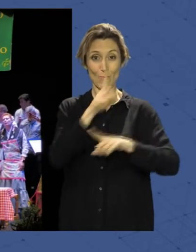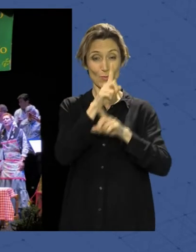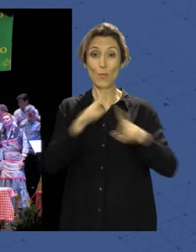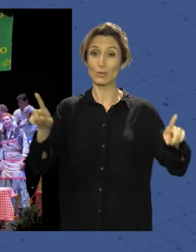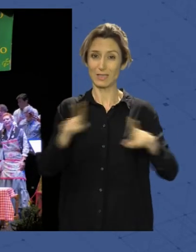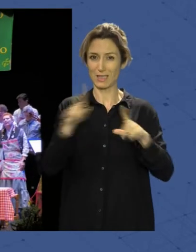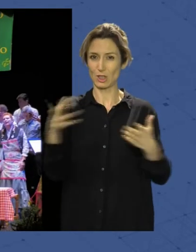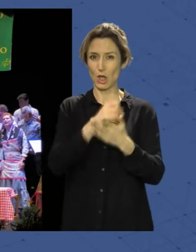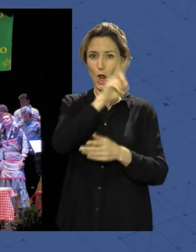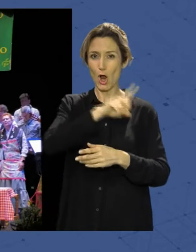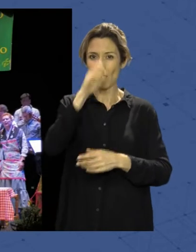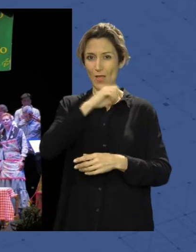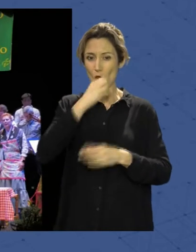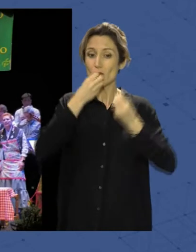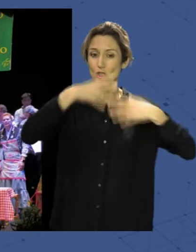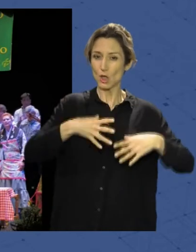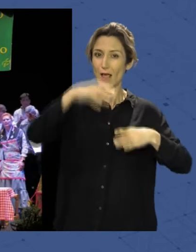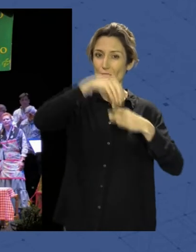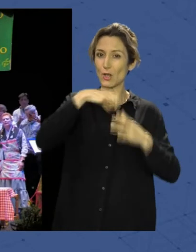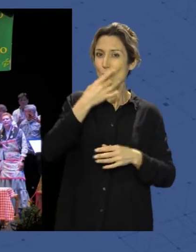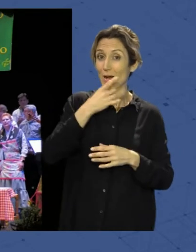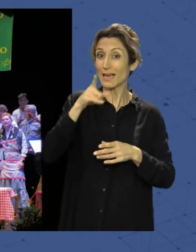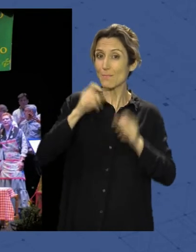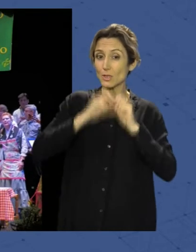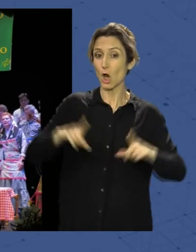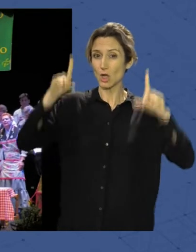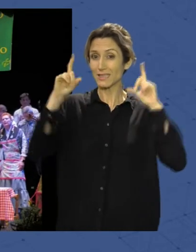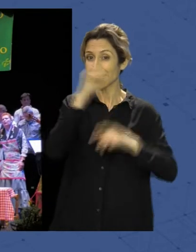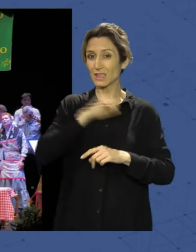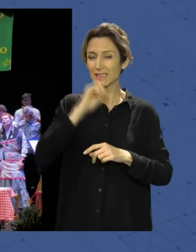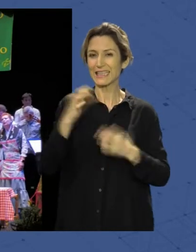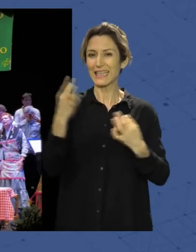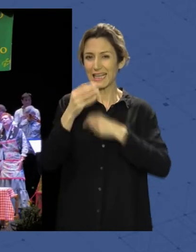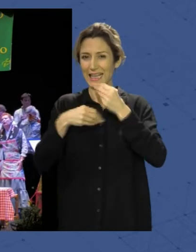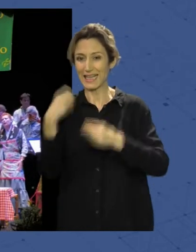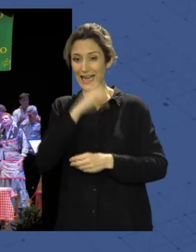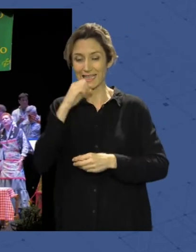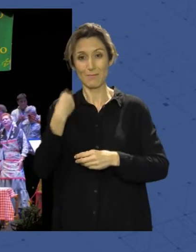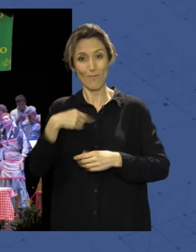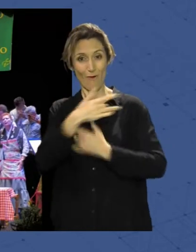al hilo de una historia vivida en una taberna y en la que sus protagonistas cantores cantan a la Virgen del Rocío.